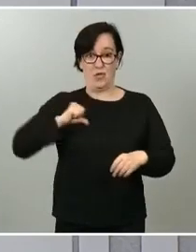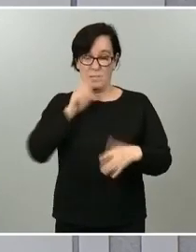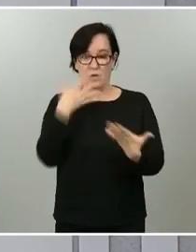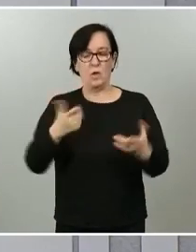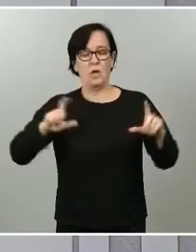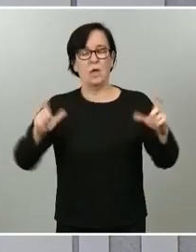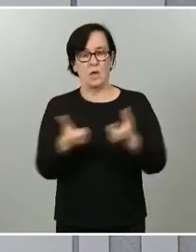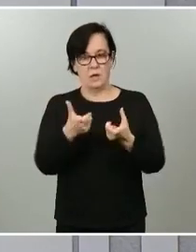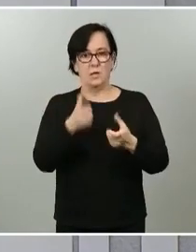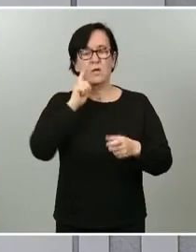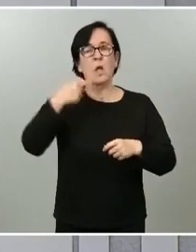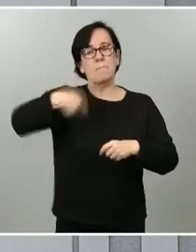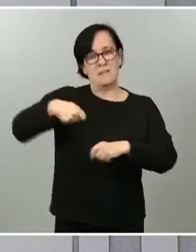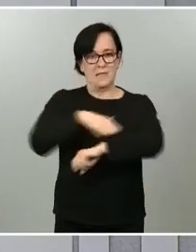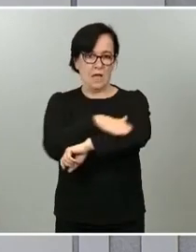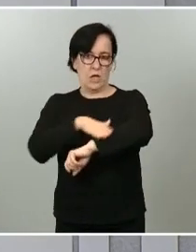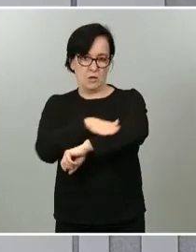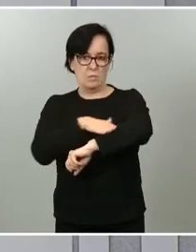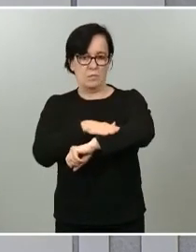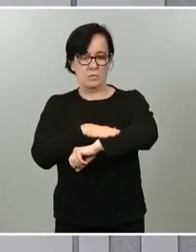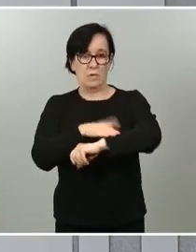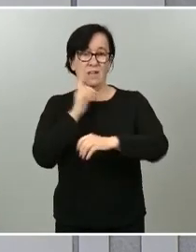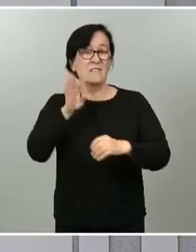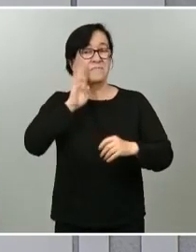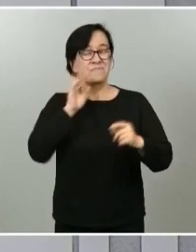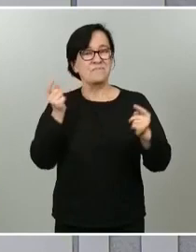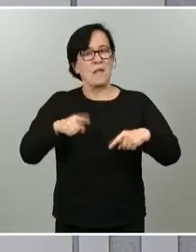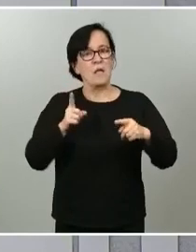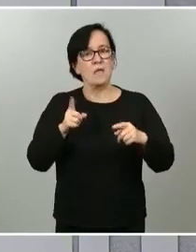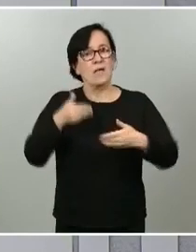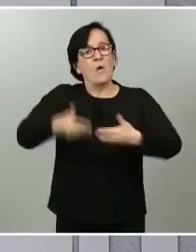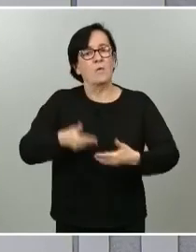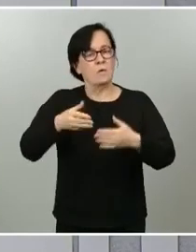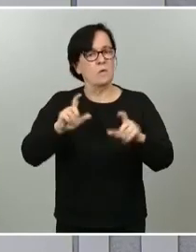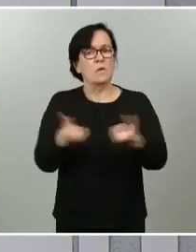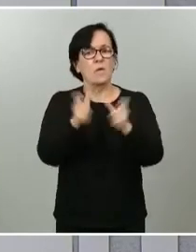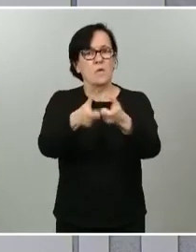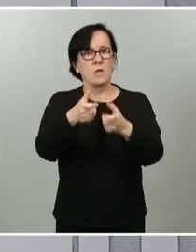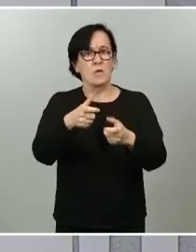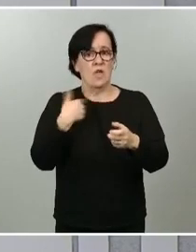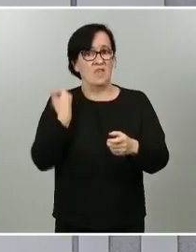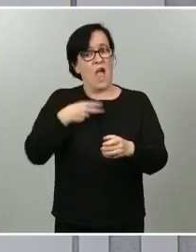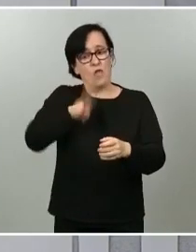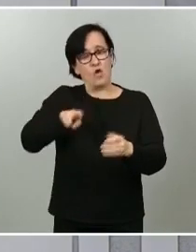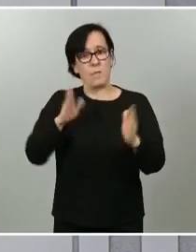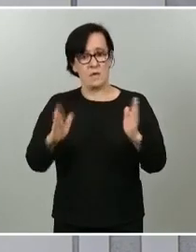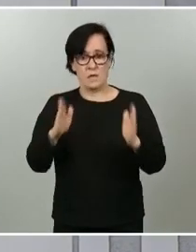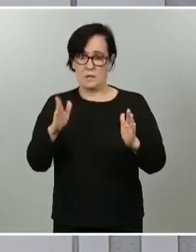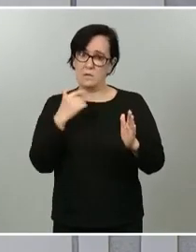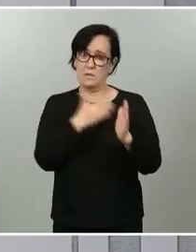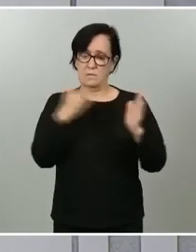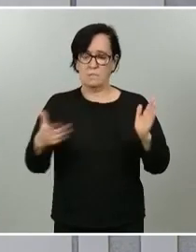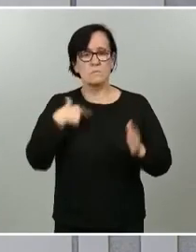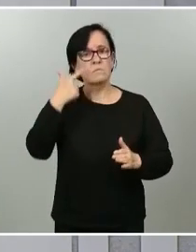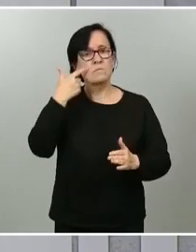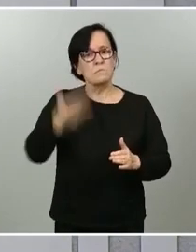presidente del Gobierno, una cita que está siendo habitual en estos últimos dos meses y que refleja la importancia que el